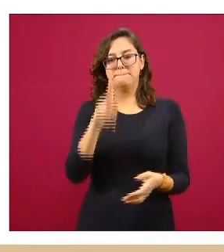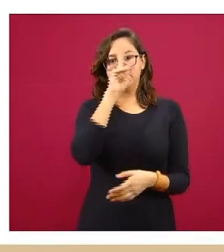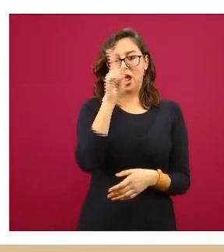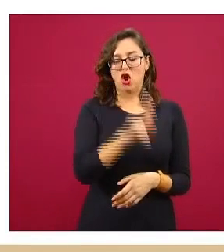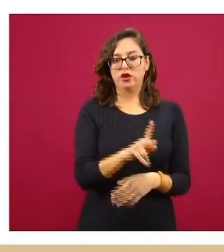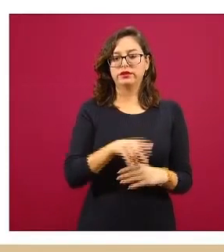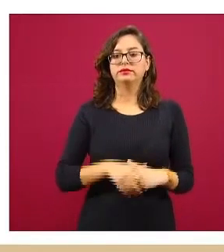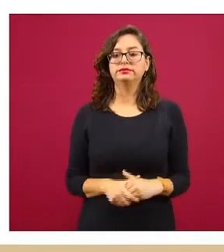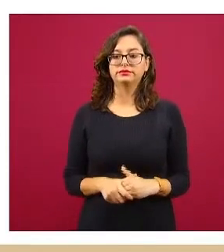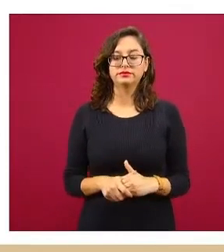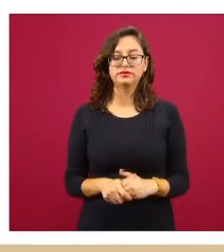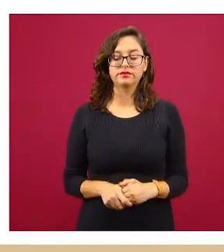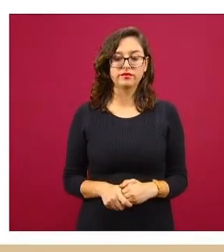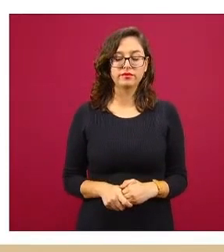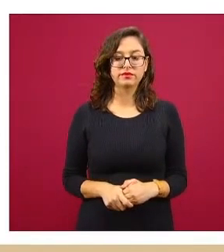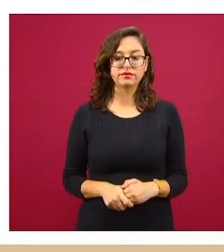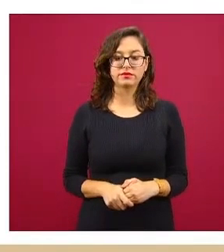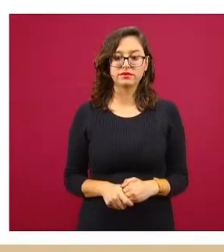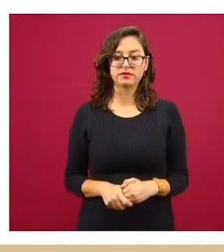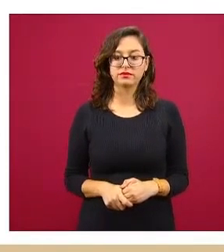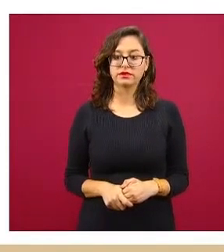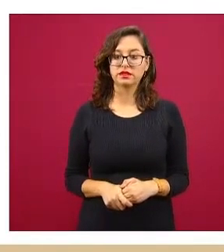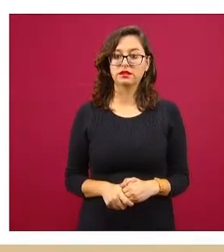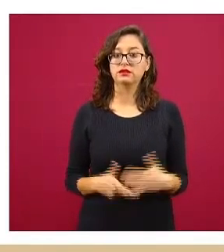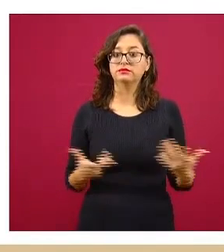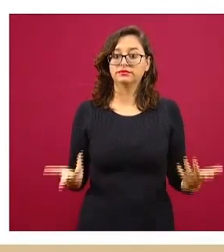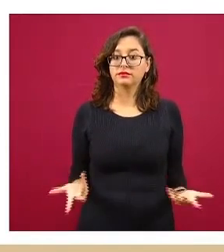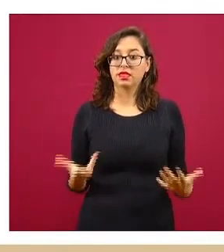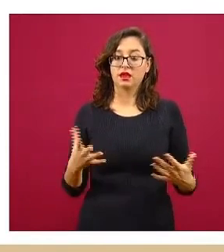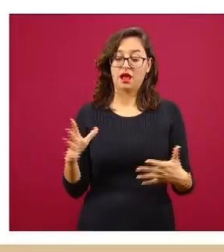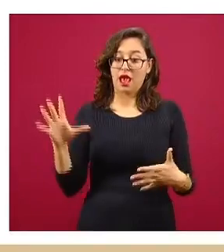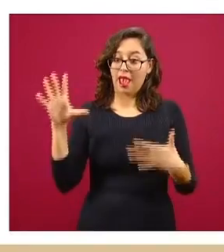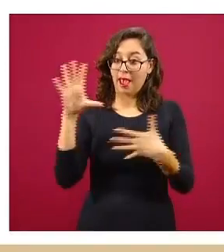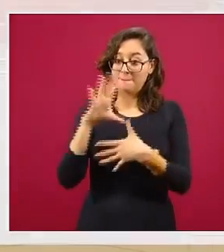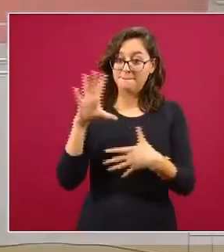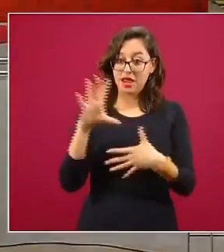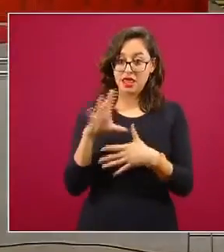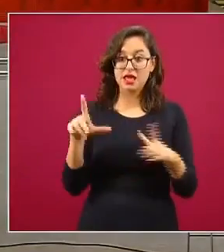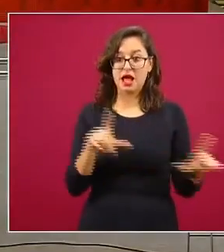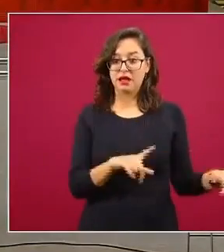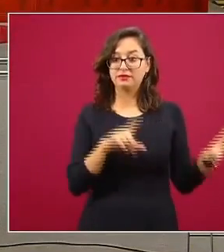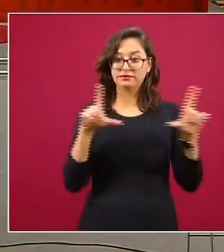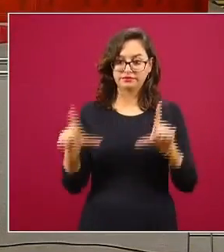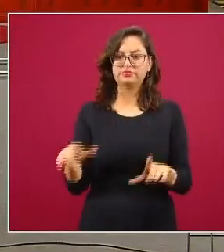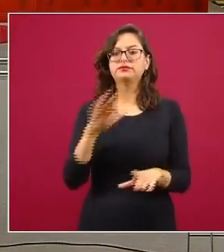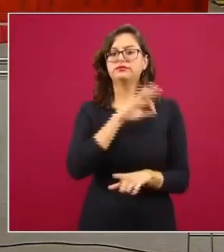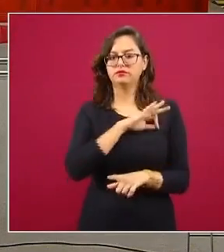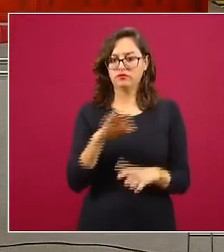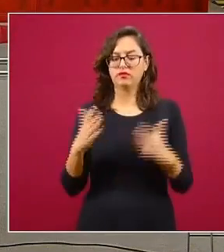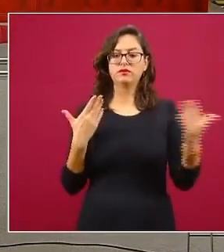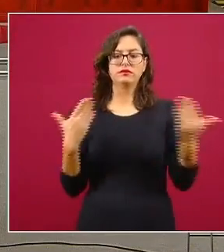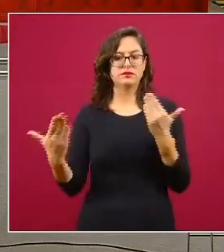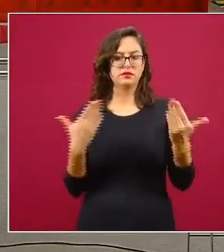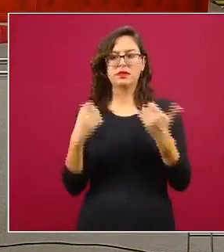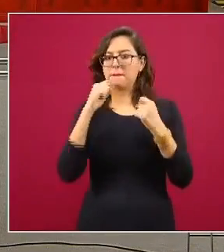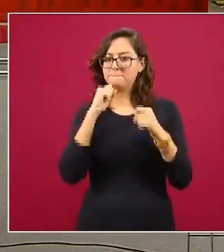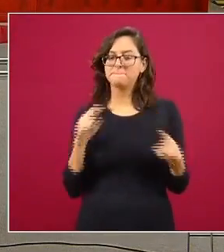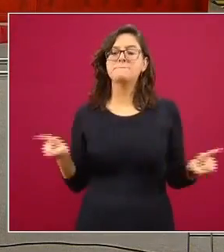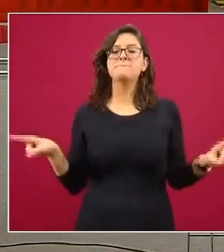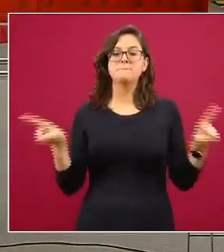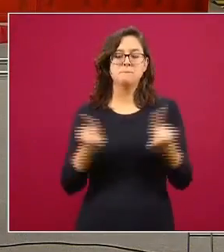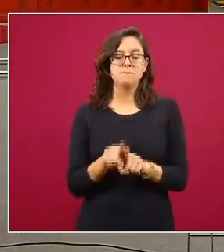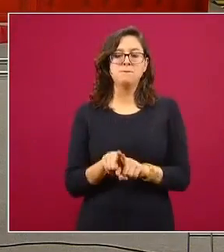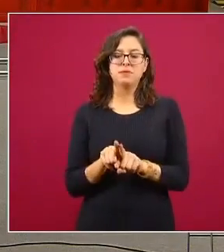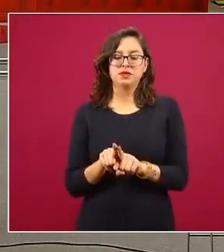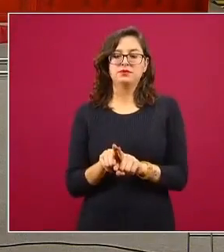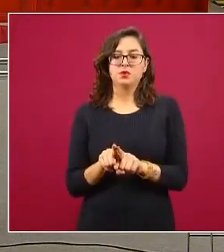España. Si vamos un poco más específico a la región de América, en la siguiente por favor, también lo podemos comparar, son los mismos datos pero